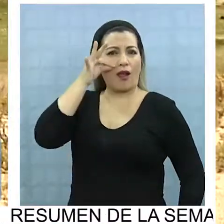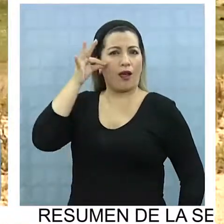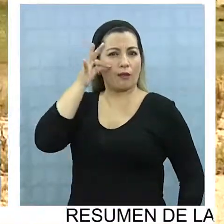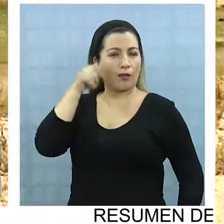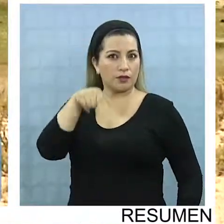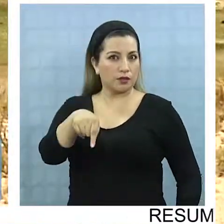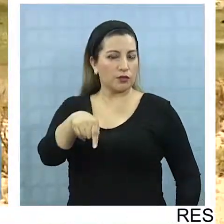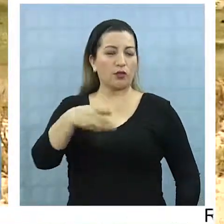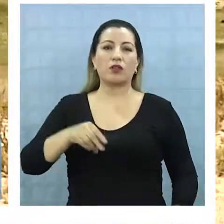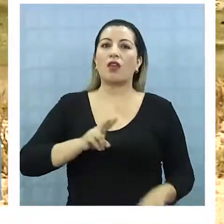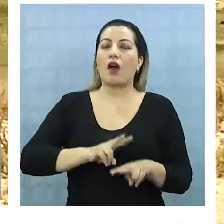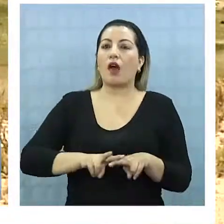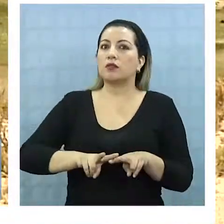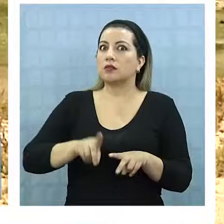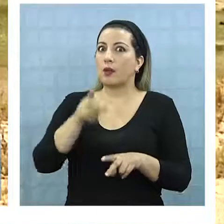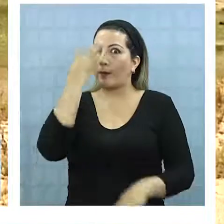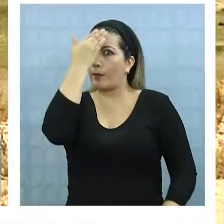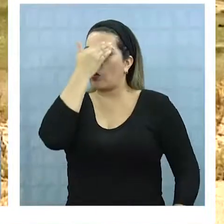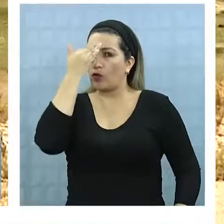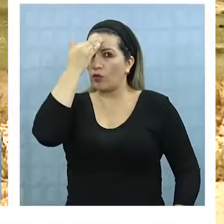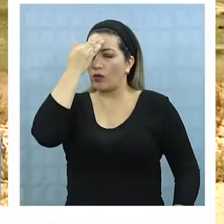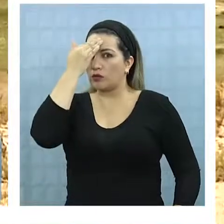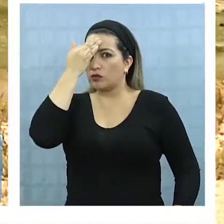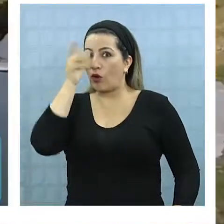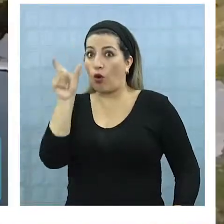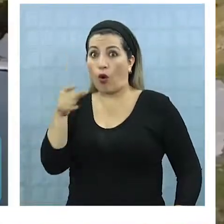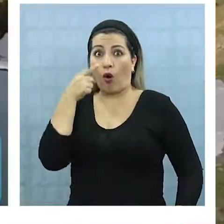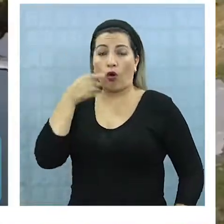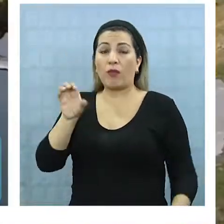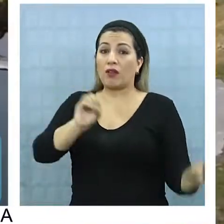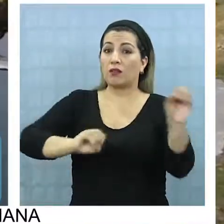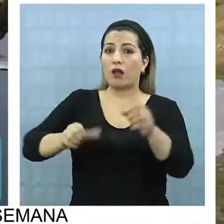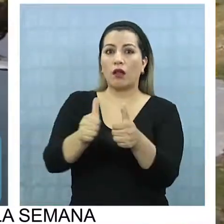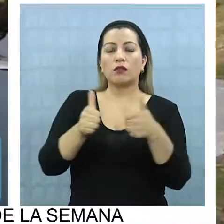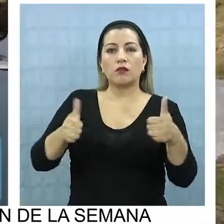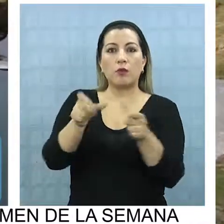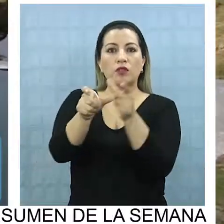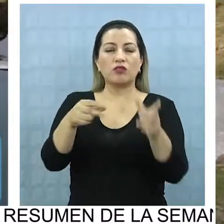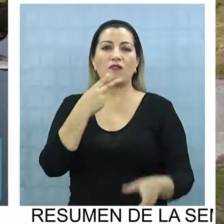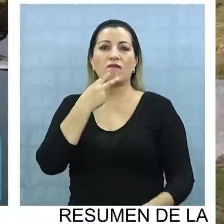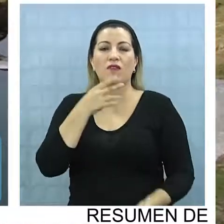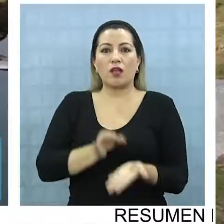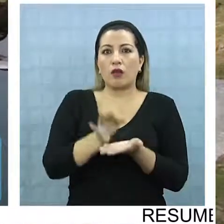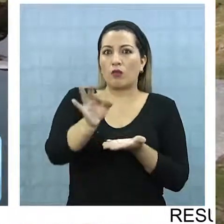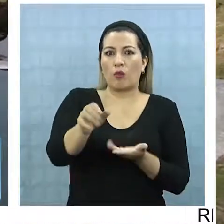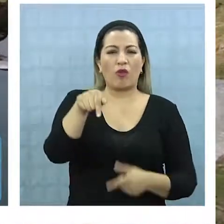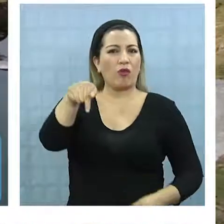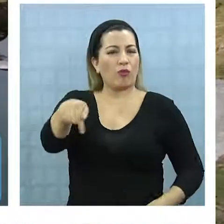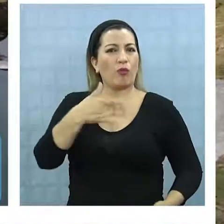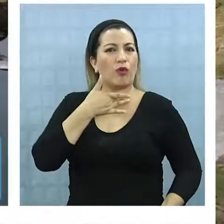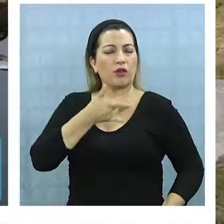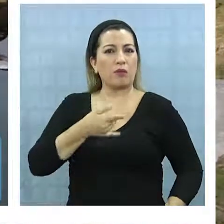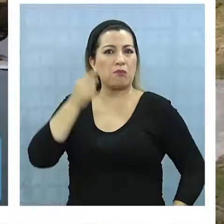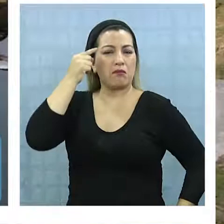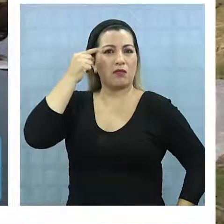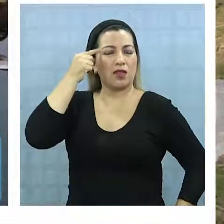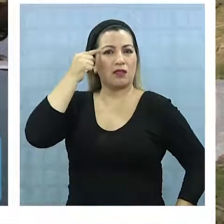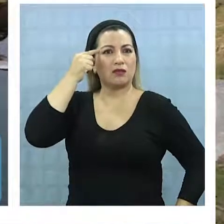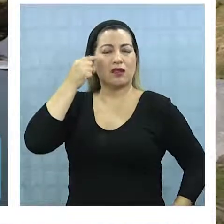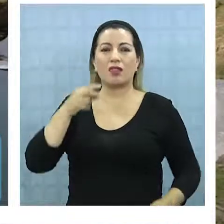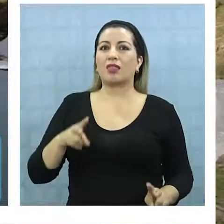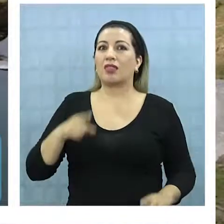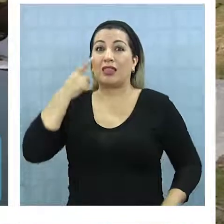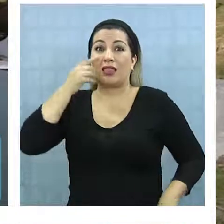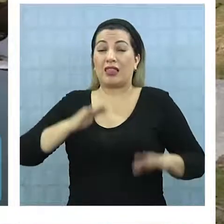coloración amarilla, generando preocupación a nivel de científicos, autoridades y agricultores por la incidencia que una